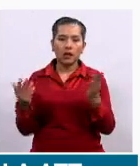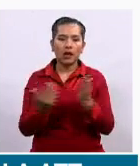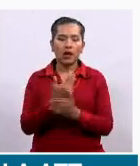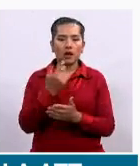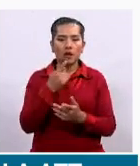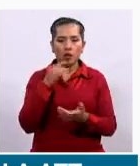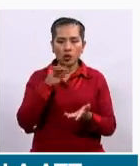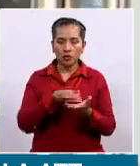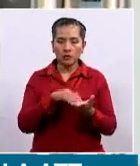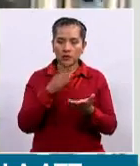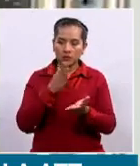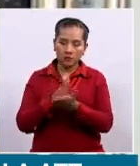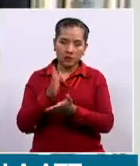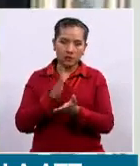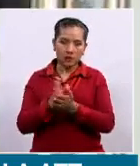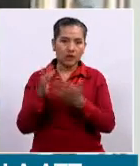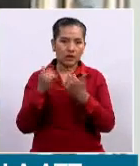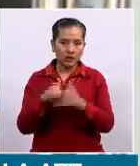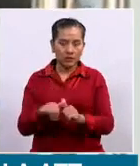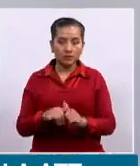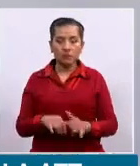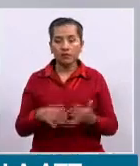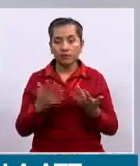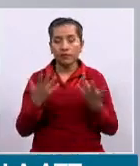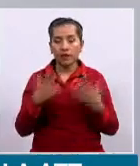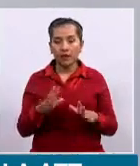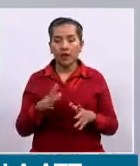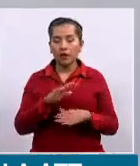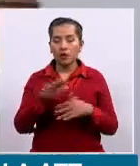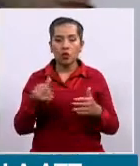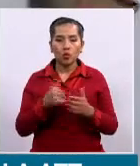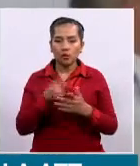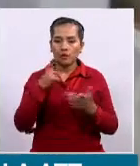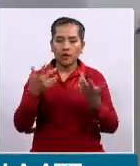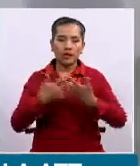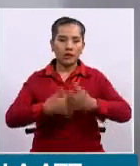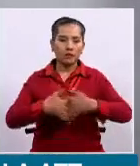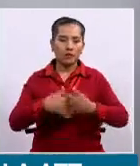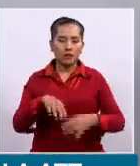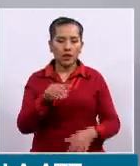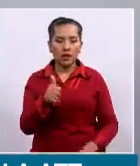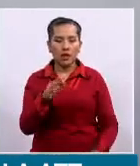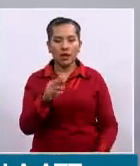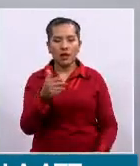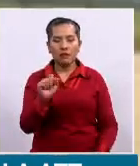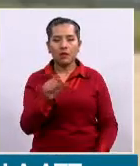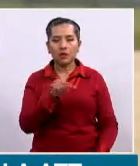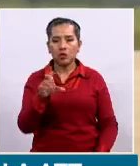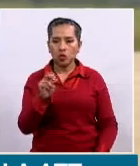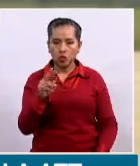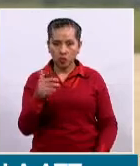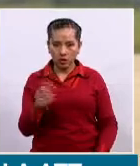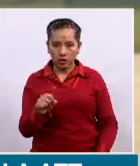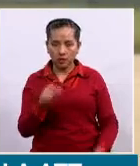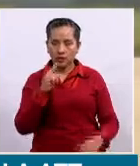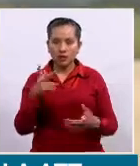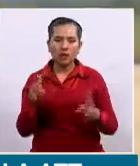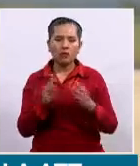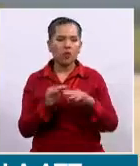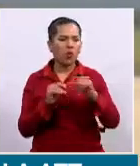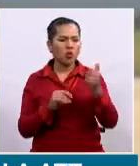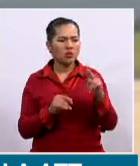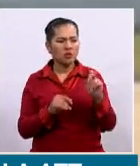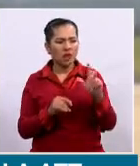autorización, pero como bien les decía, como empresa Amazonas, ¿no? No existe la tal Nela